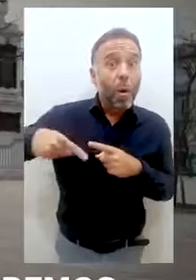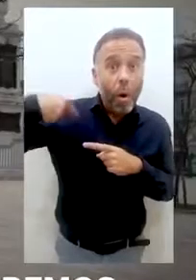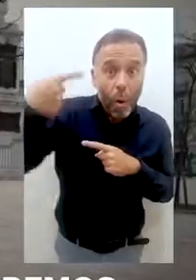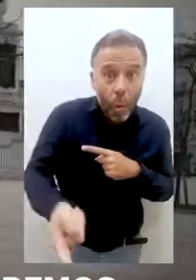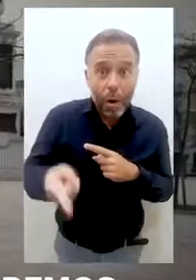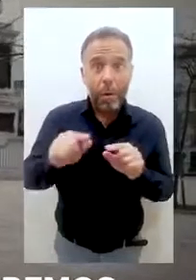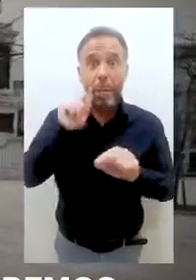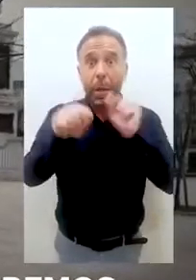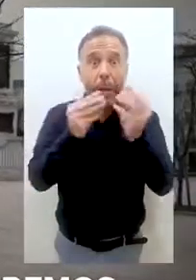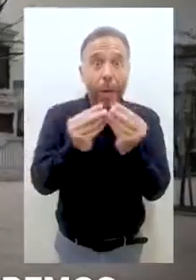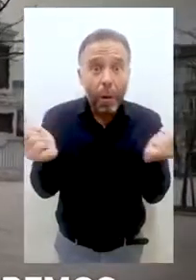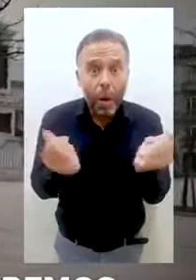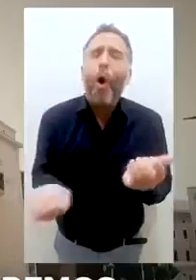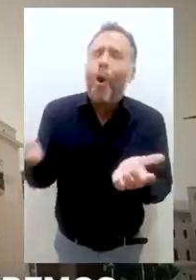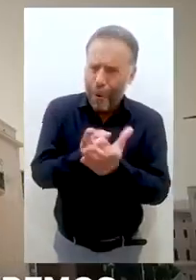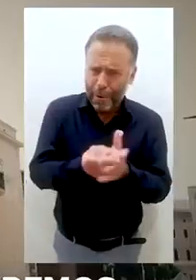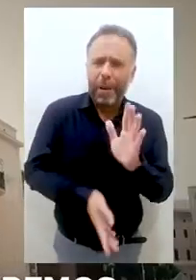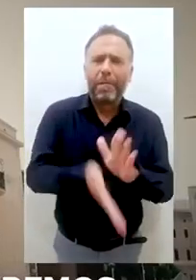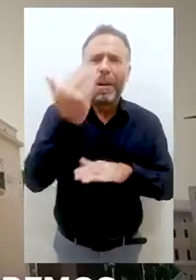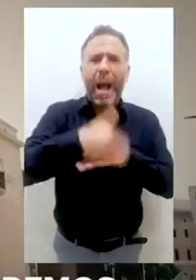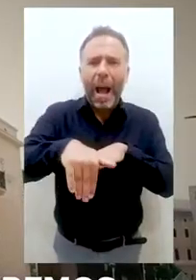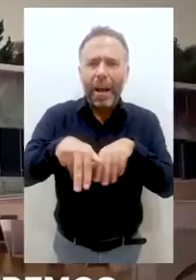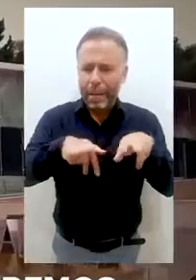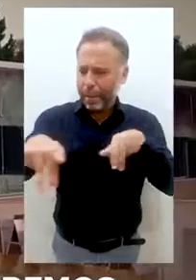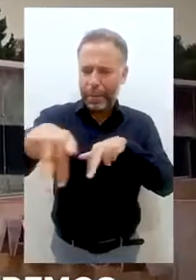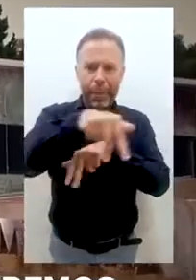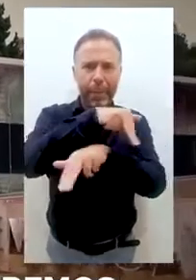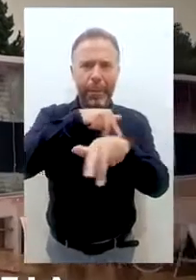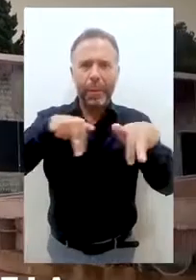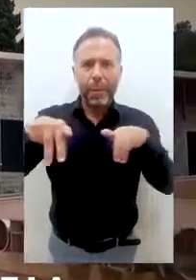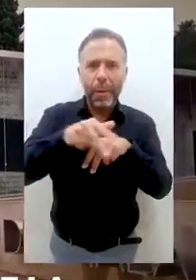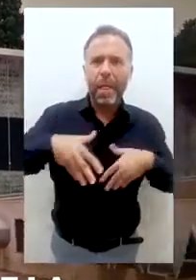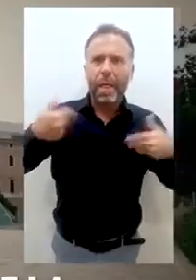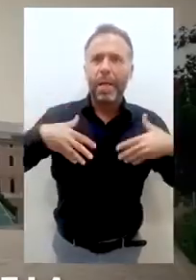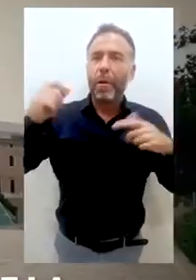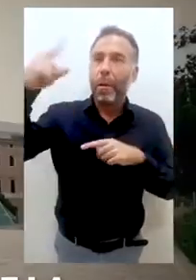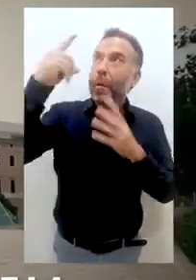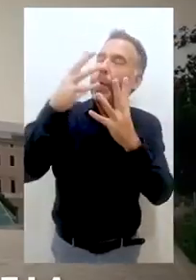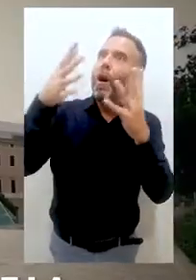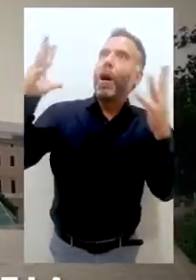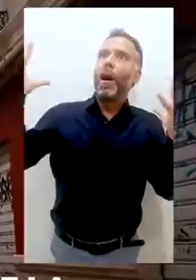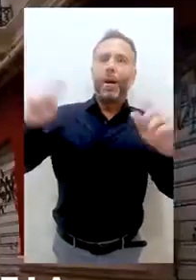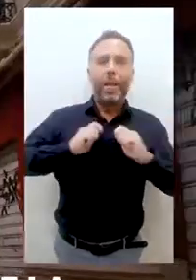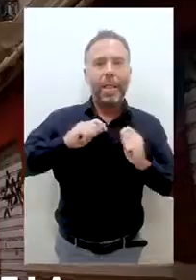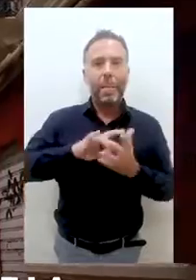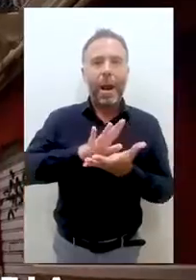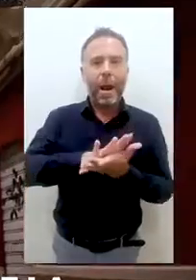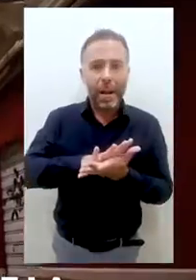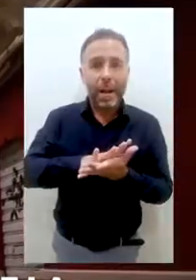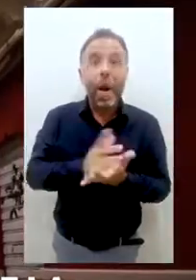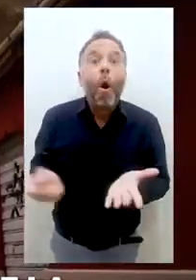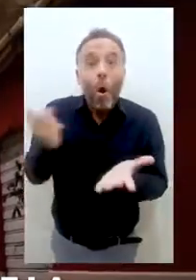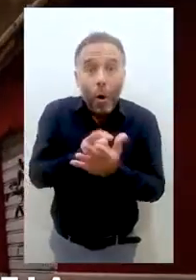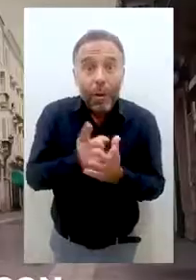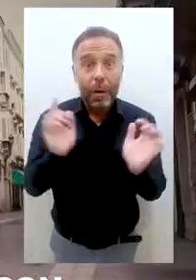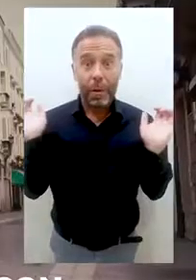Cuando todo esto pase, volveremos a recorrer nuestras calles, volveremos a disfrutar de la luz única de esta